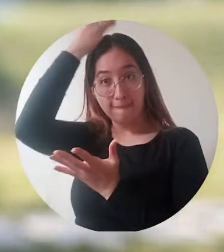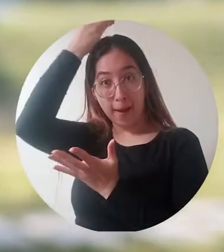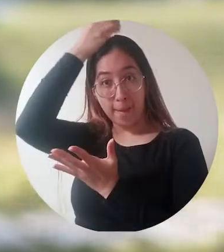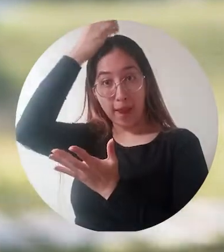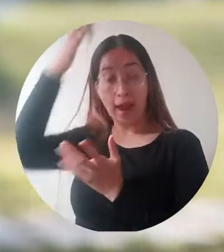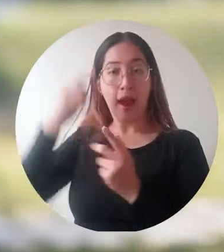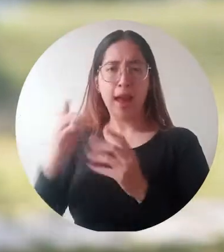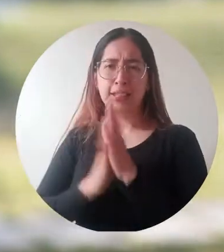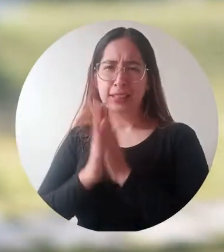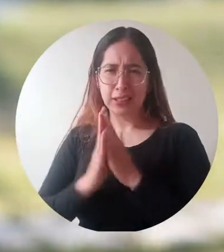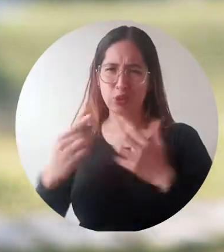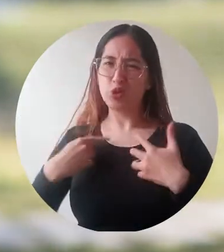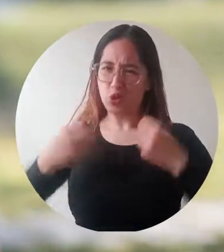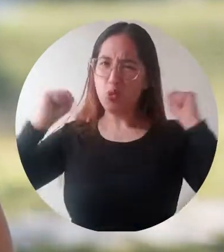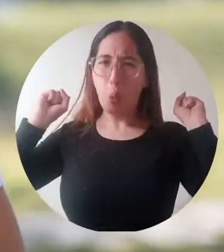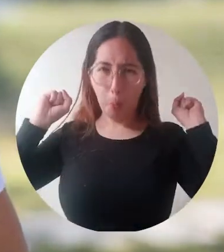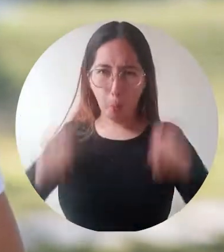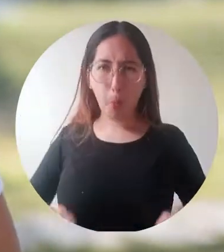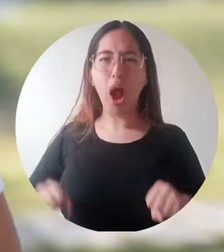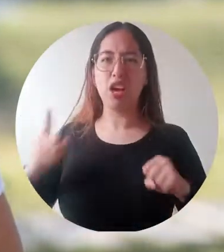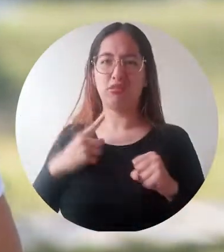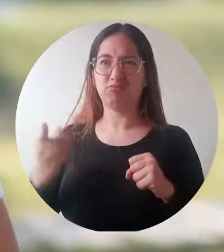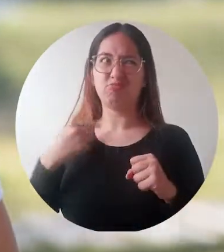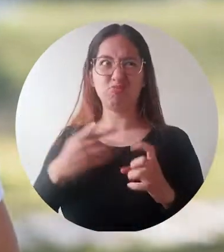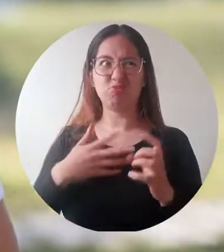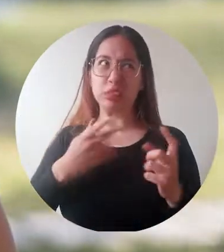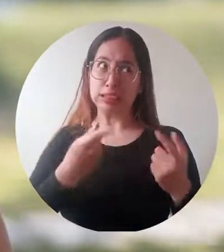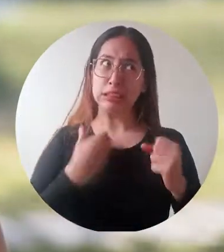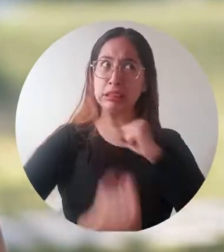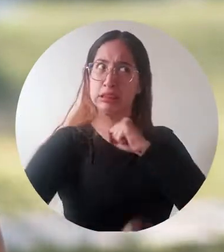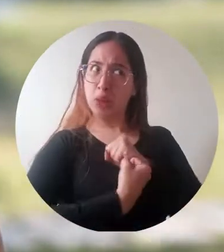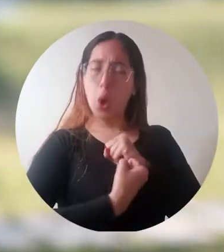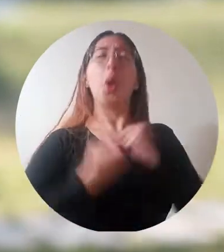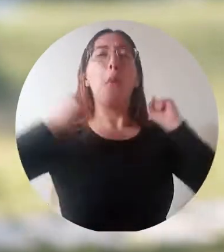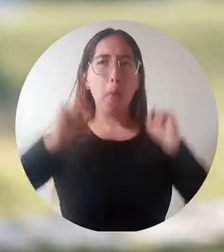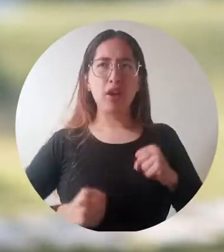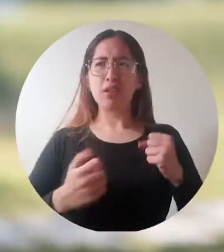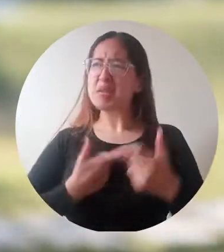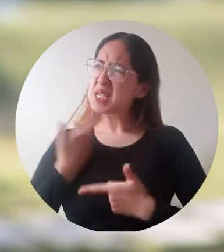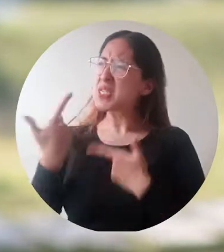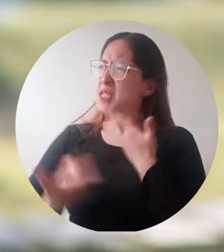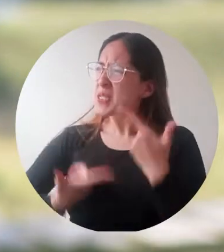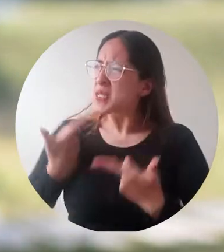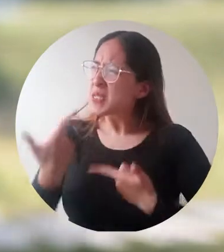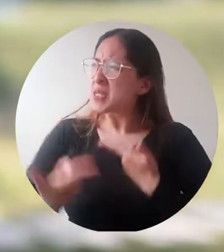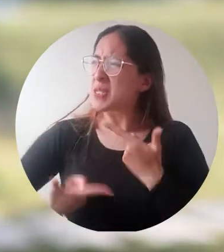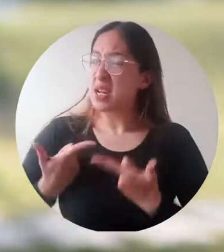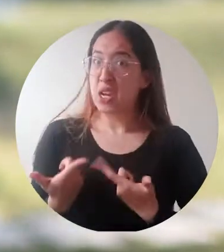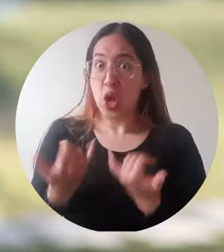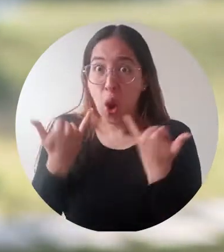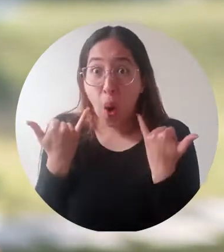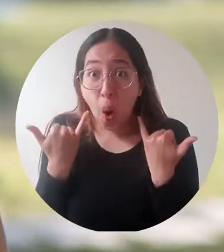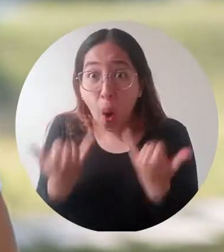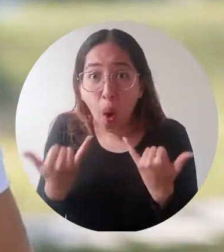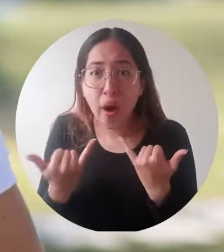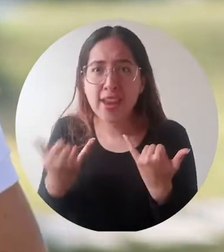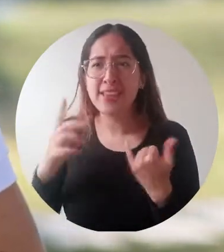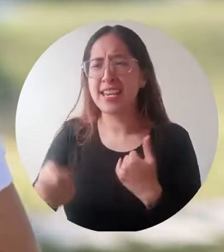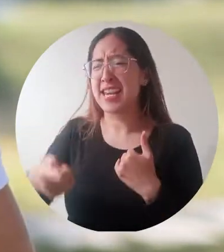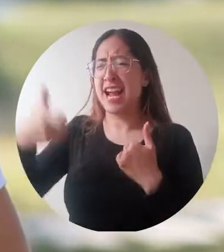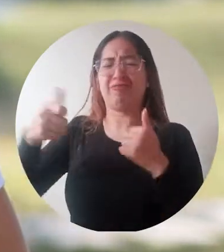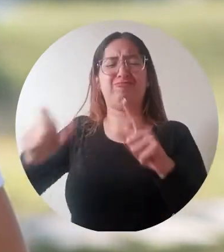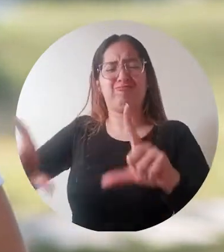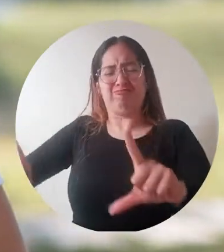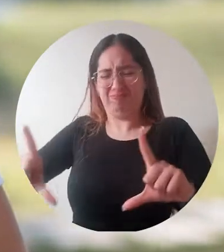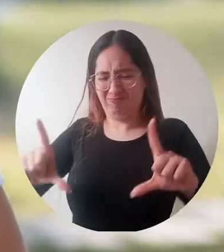enfermería, quien creyendo en su fuerza interior y apoyándose en la alma mater, ha superado varios obstáculos y hoy está cerca de